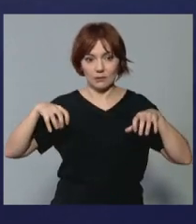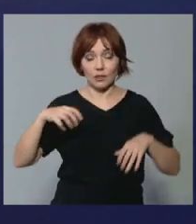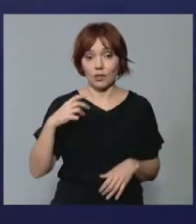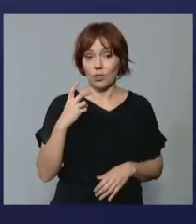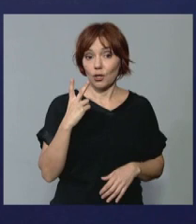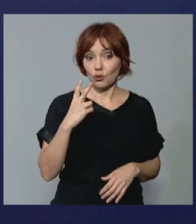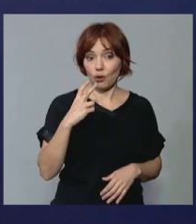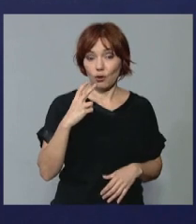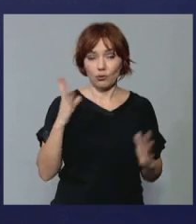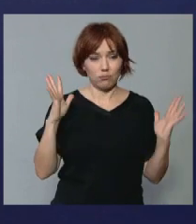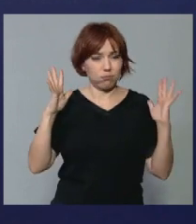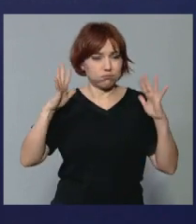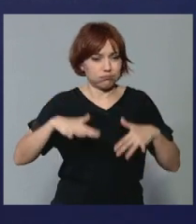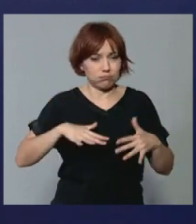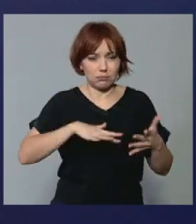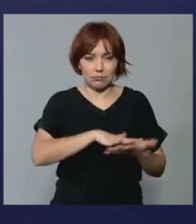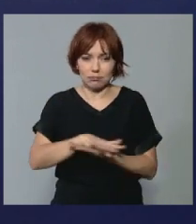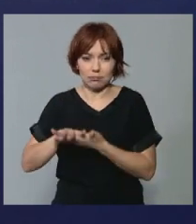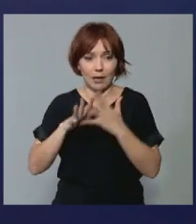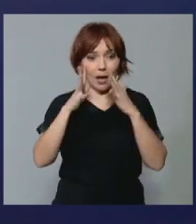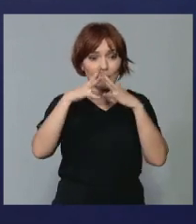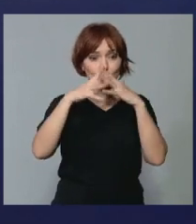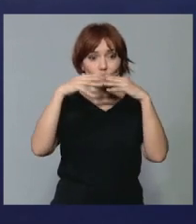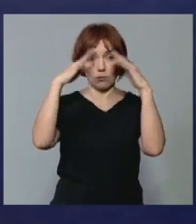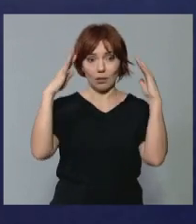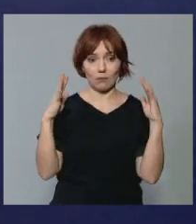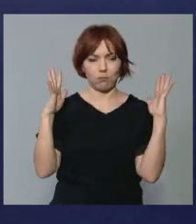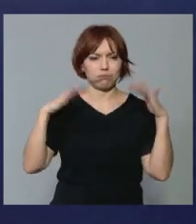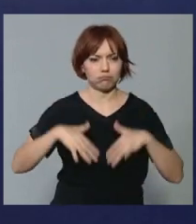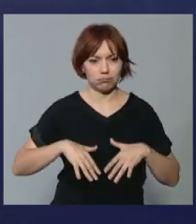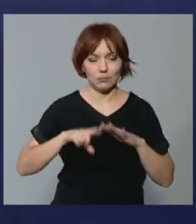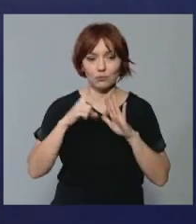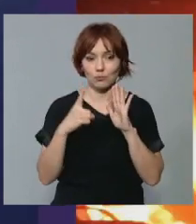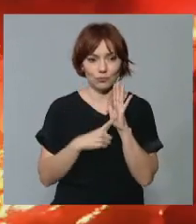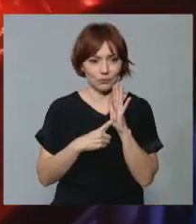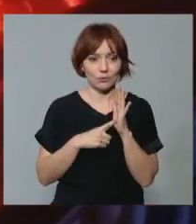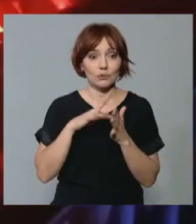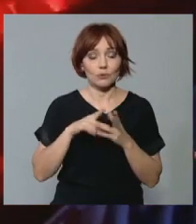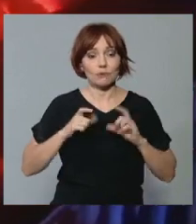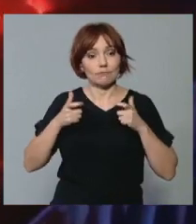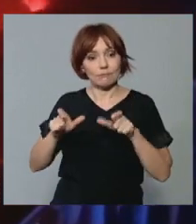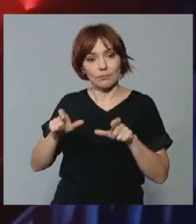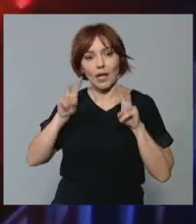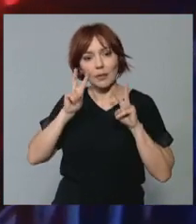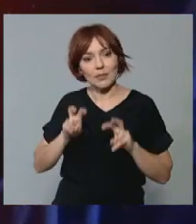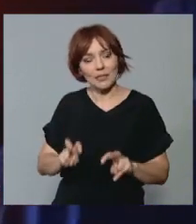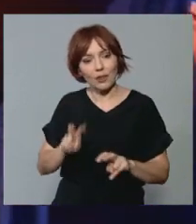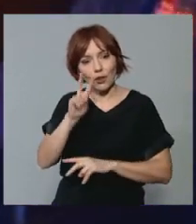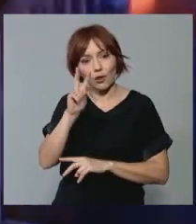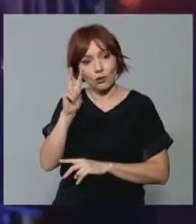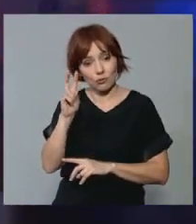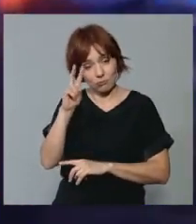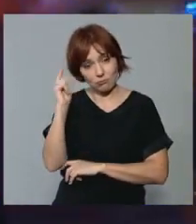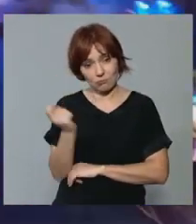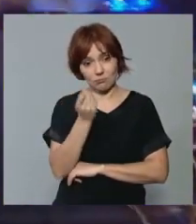con daños muy importantes, daños estructurales, y tengan en cuenta también que las unidades de investigación de incendios no han podido ni